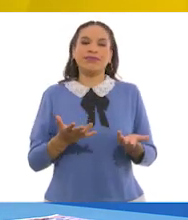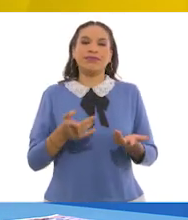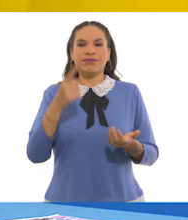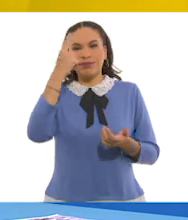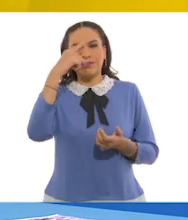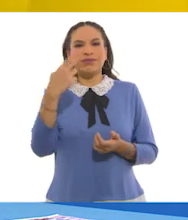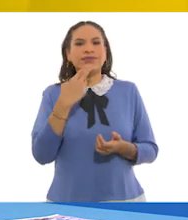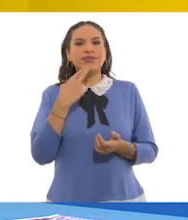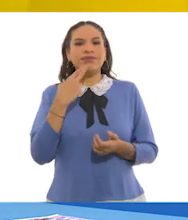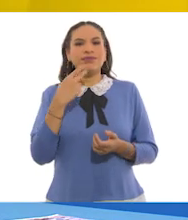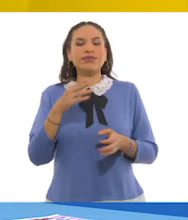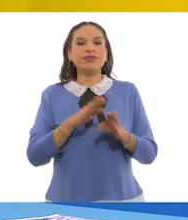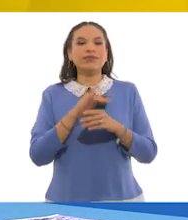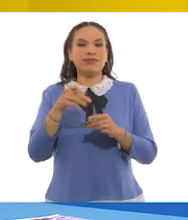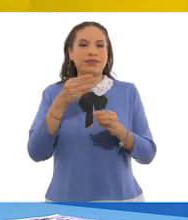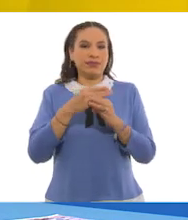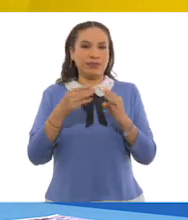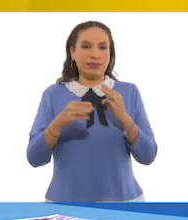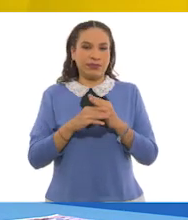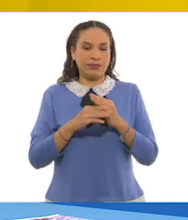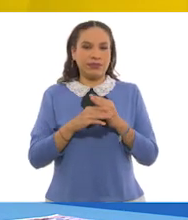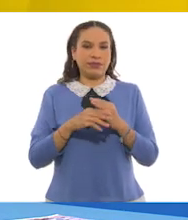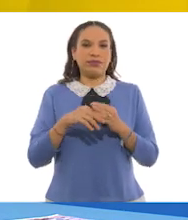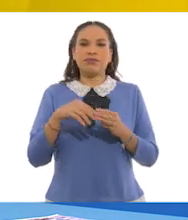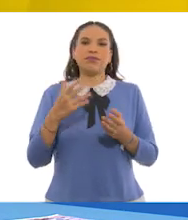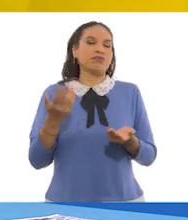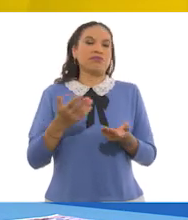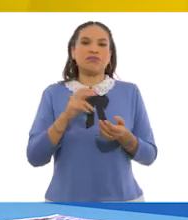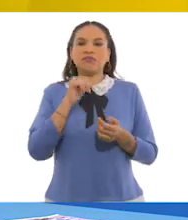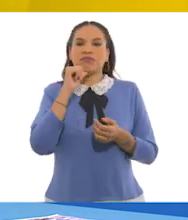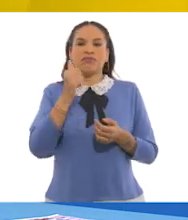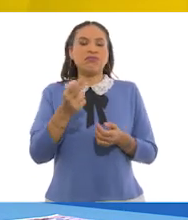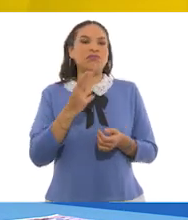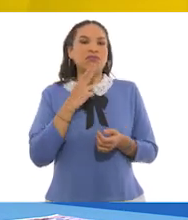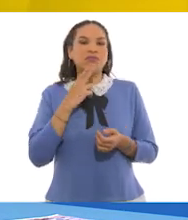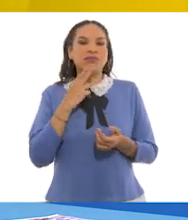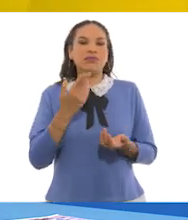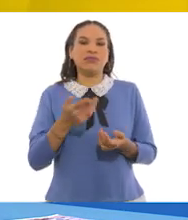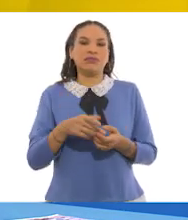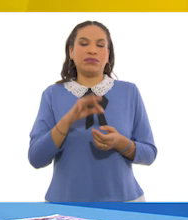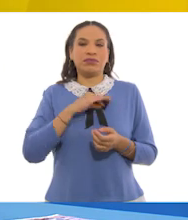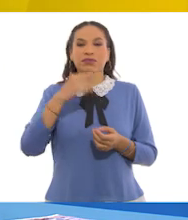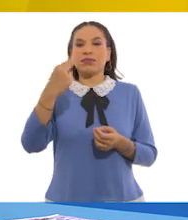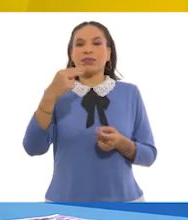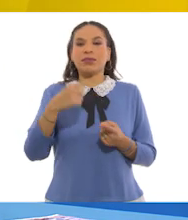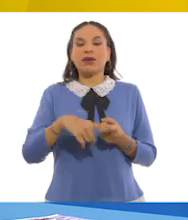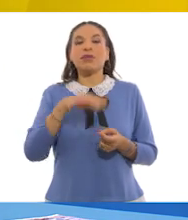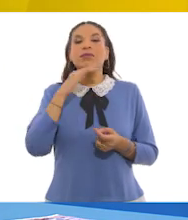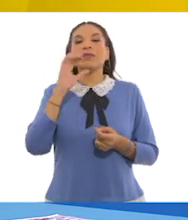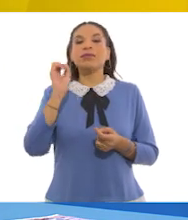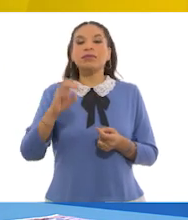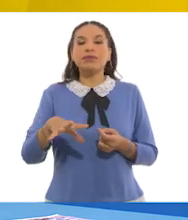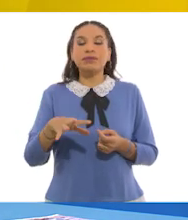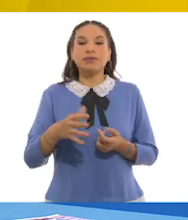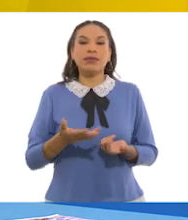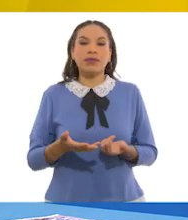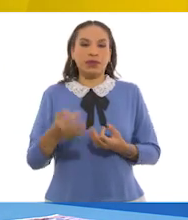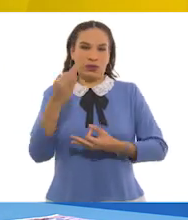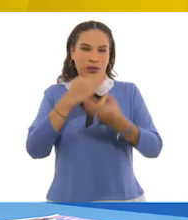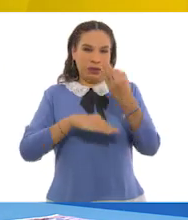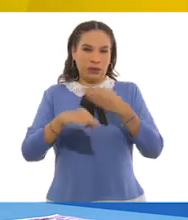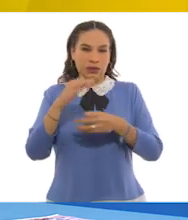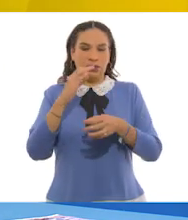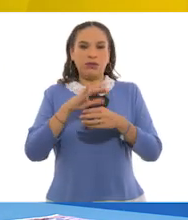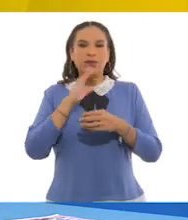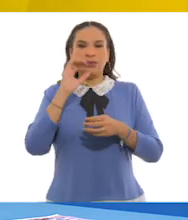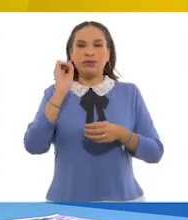propósito de la separación de esos materiales a los que ya no les damos ninguna utilidad y los denominamos como basura. Todo lo que